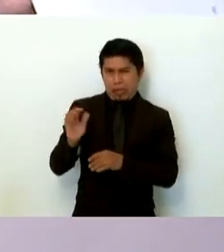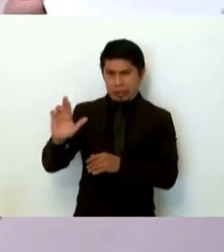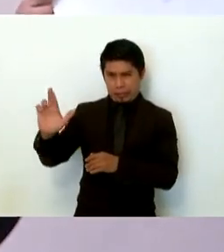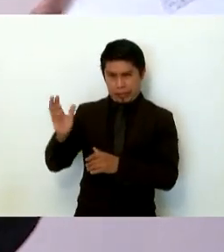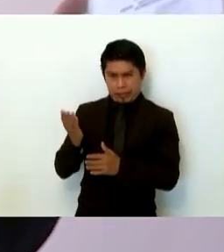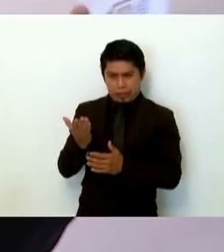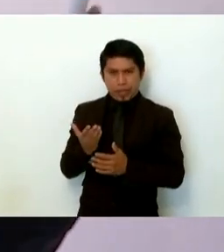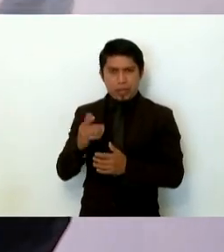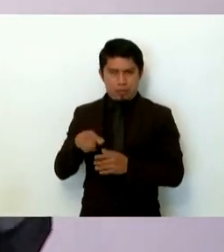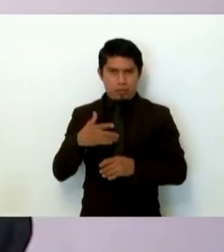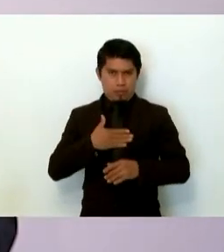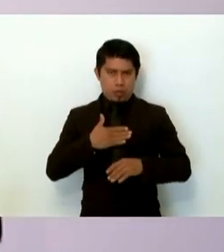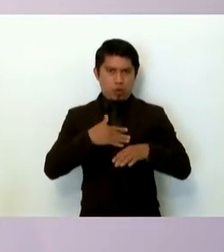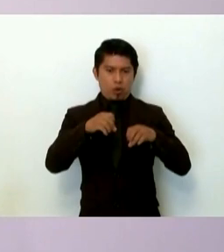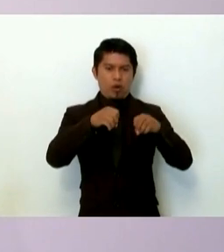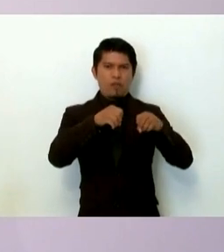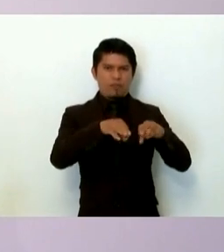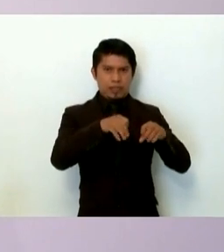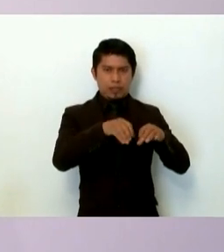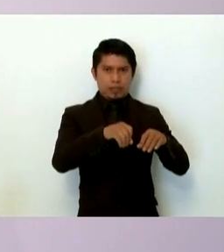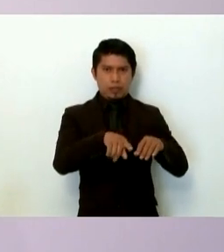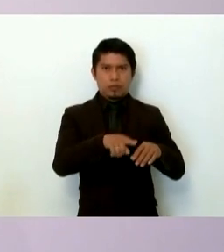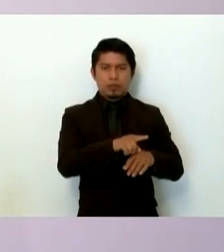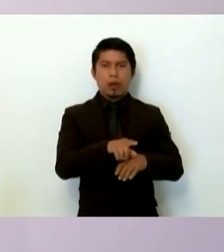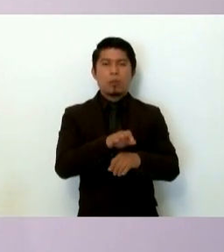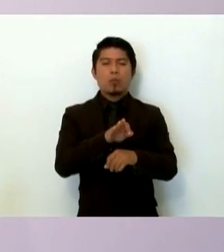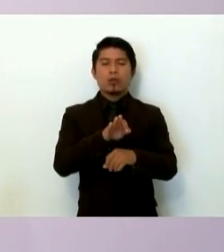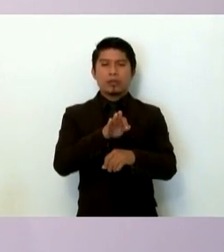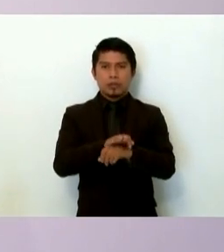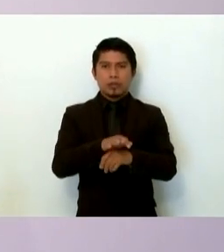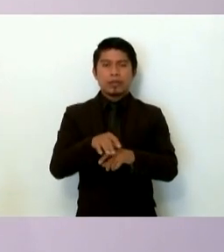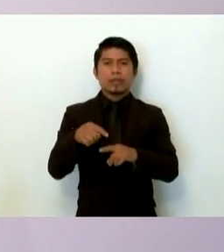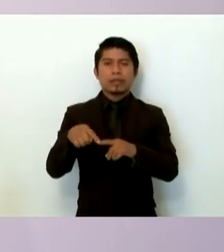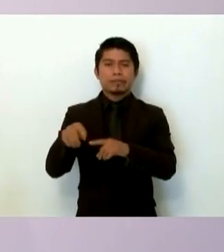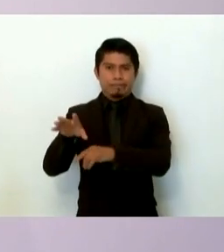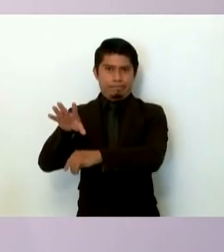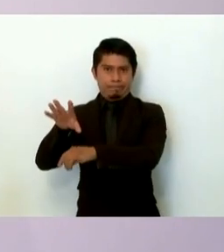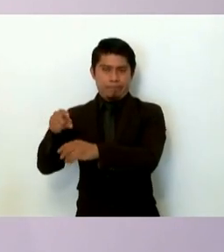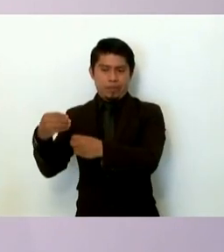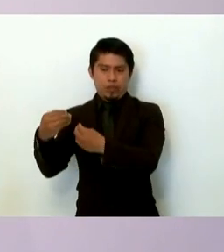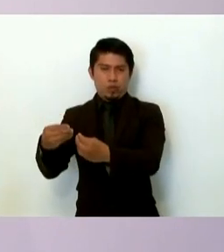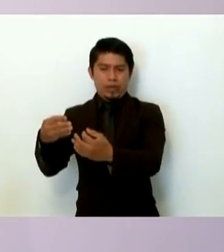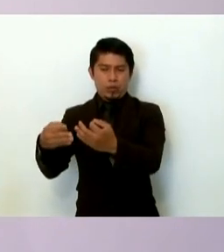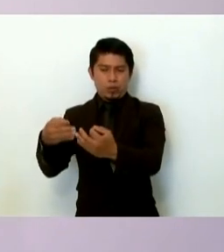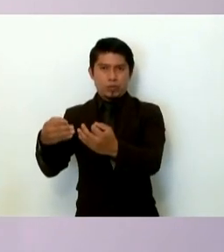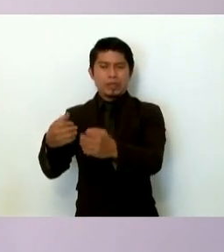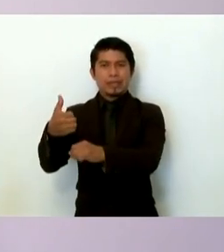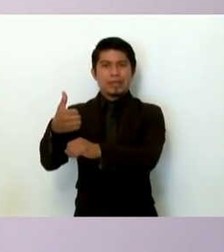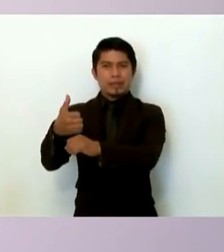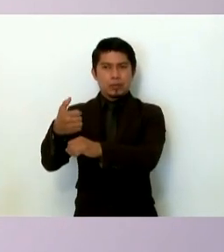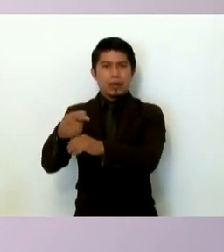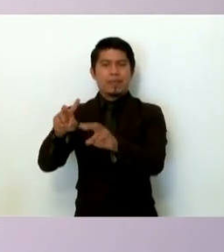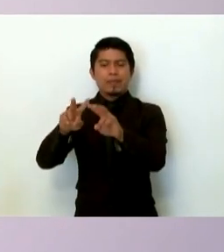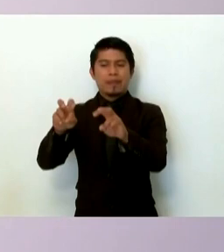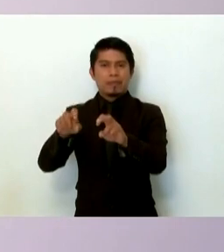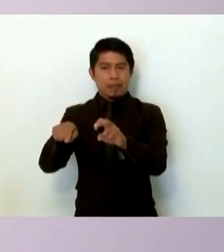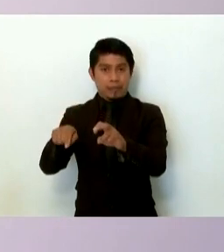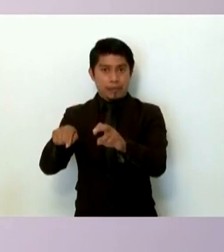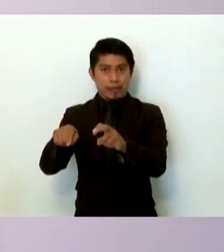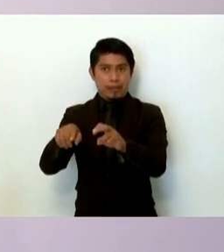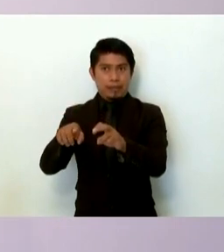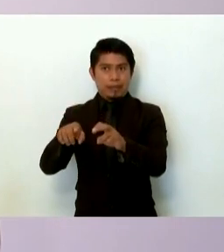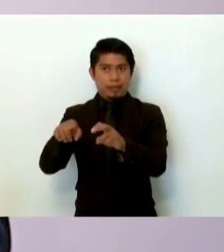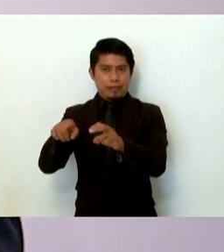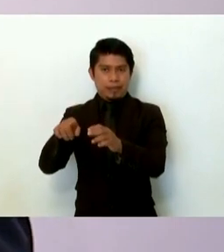un momento en mi oficina un amparo que concedió el juzgado séptimo del distrito en materia administrativa